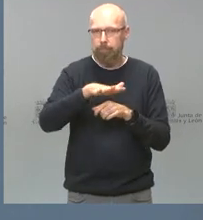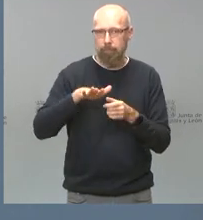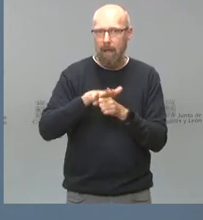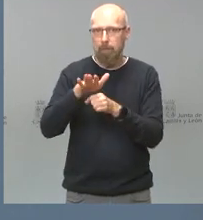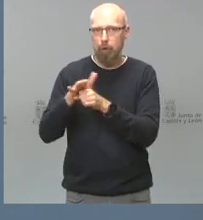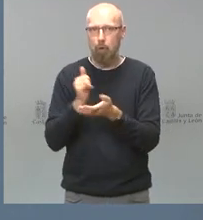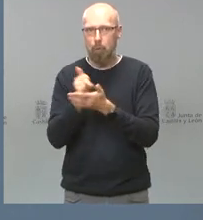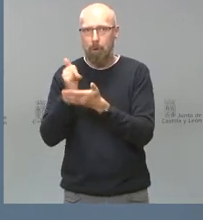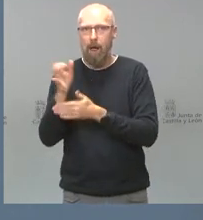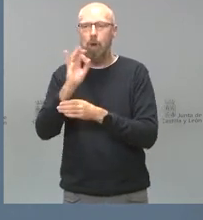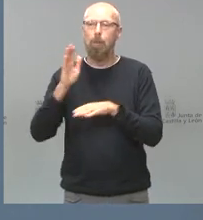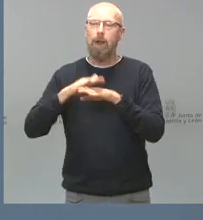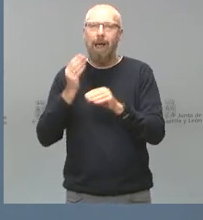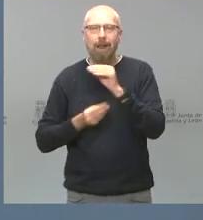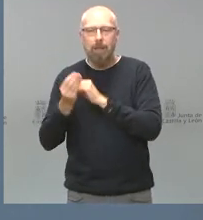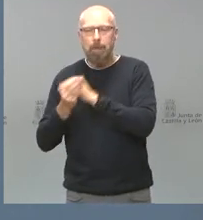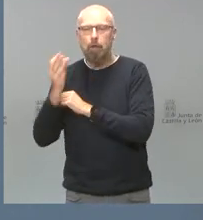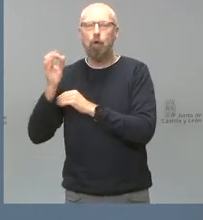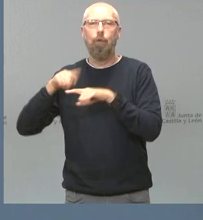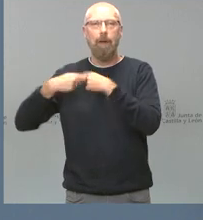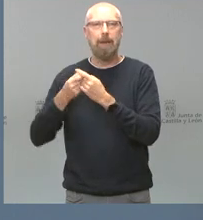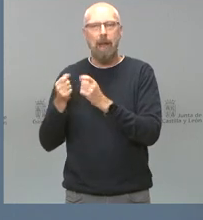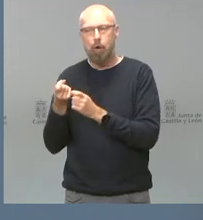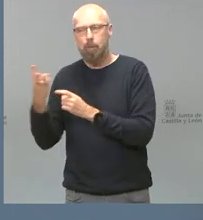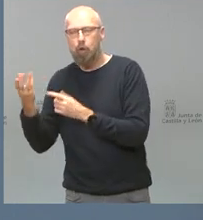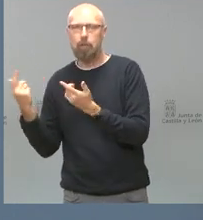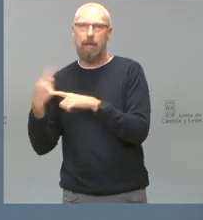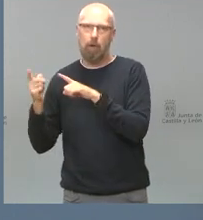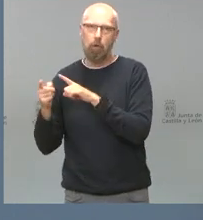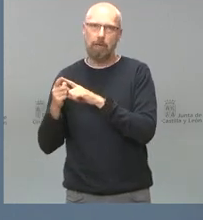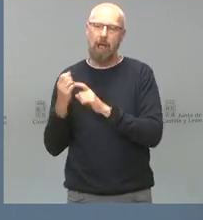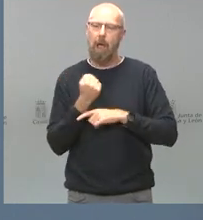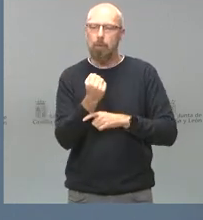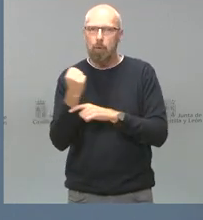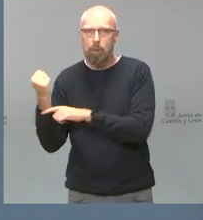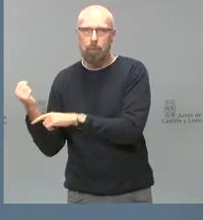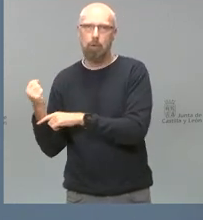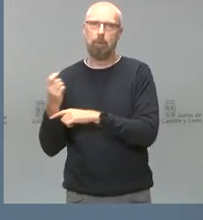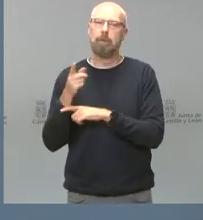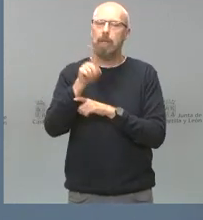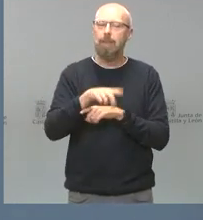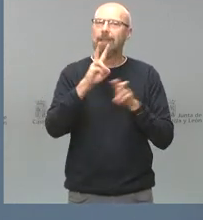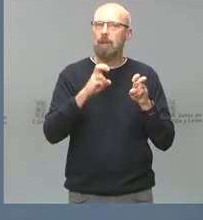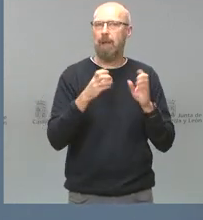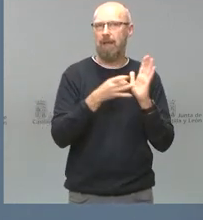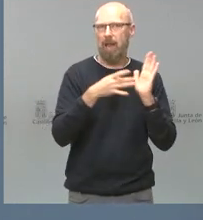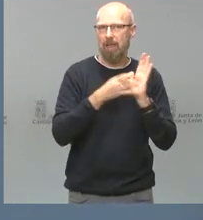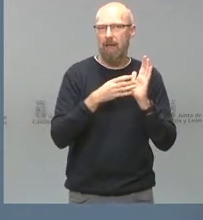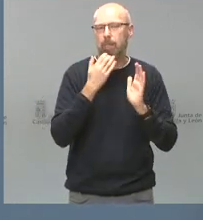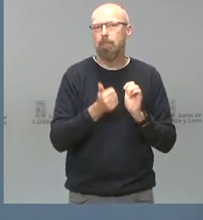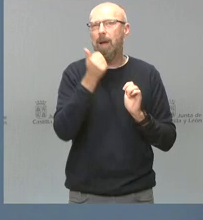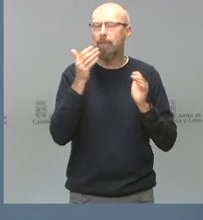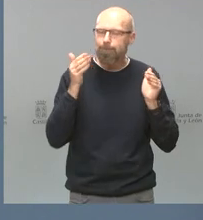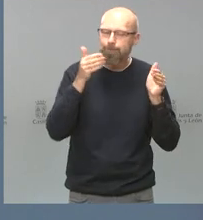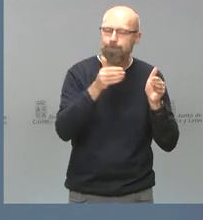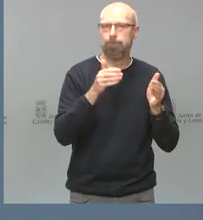para las familias numerosas, todo lo que tiene que ver con los servicios públicos en el territorio en términos de calidad, fundamentalmente en el mundo rural, manteniendo